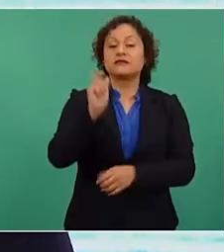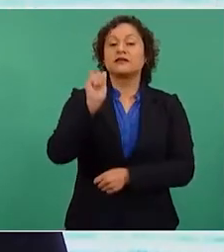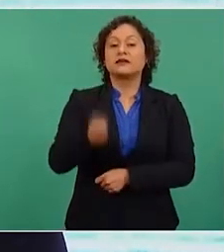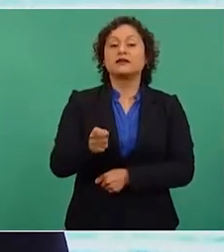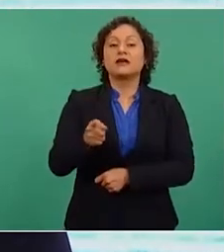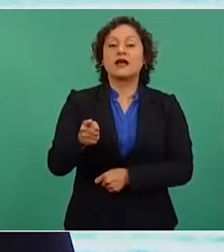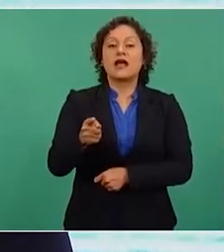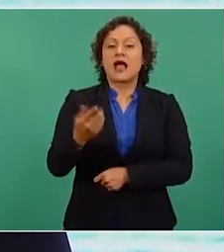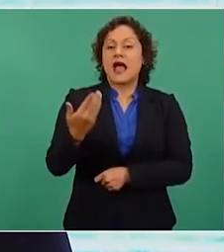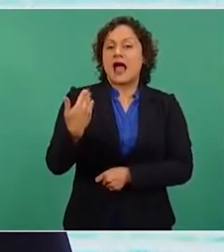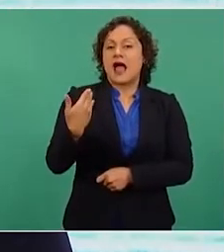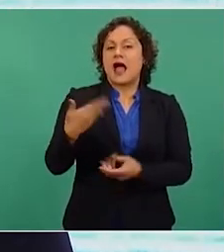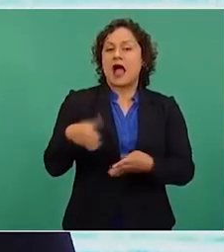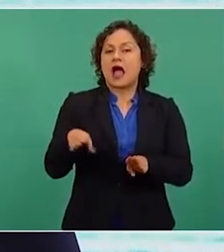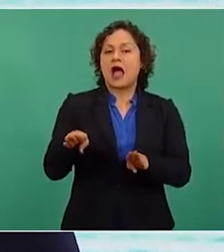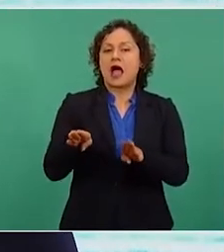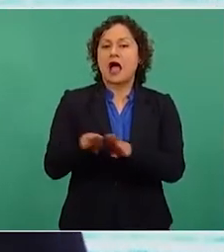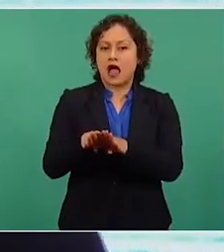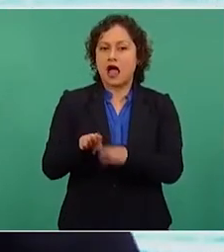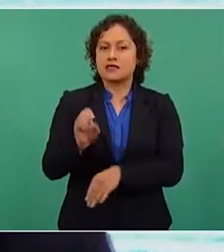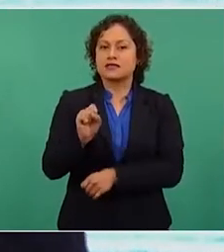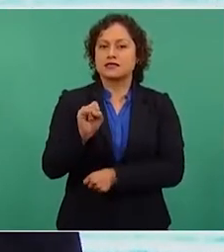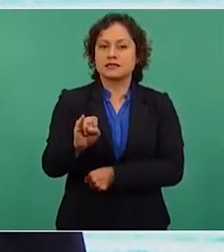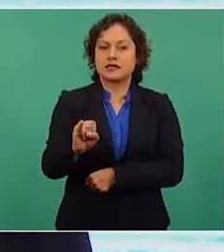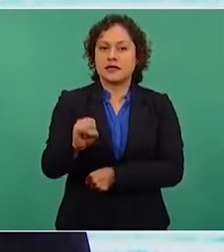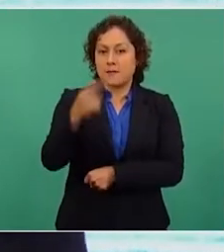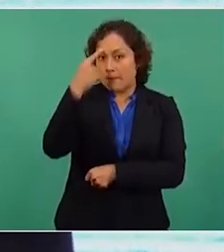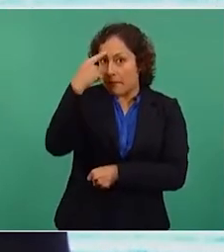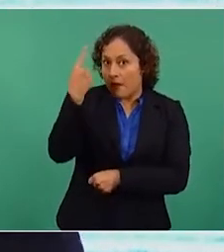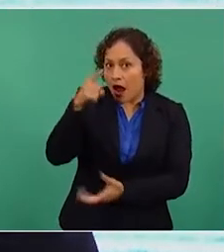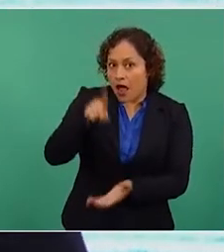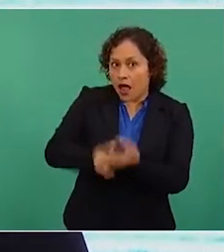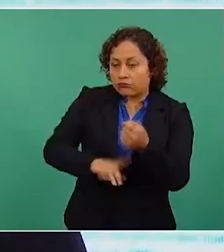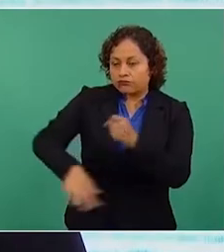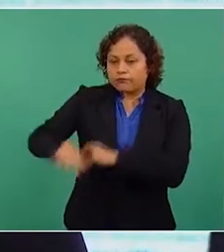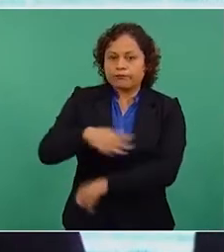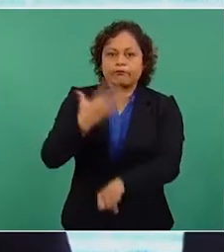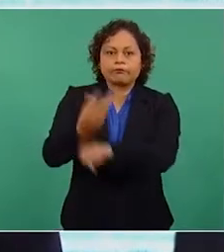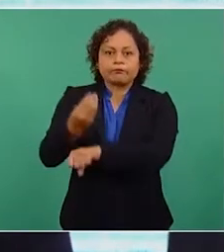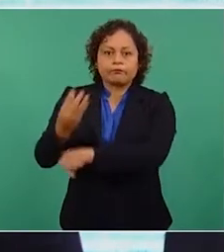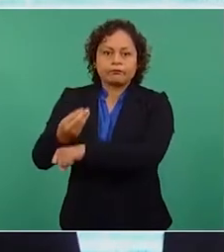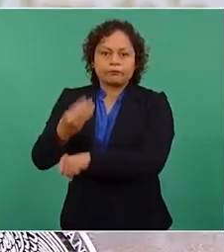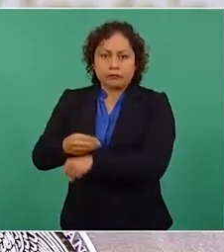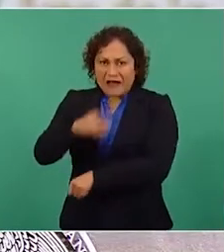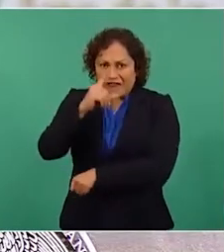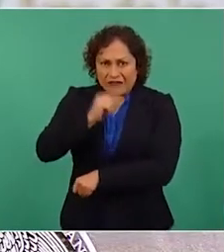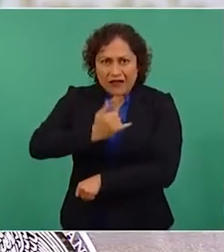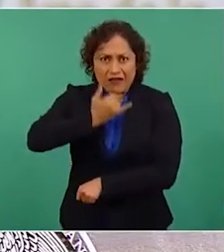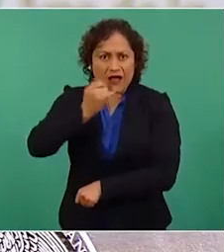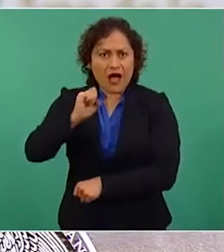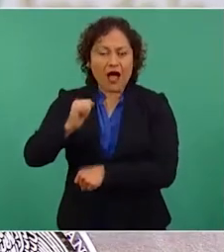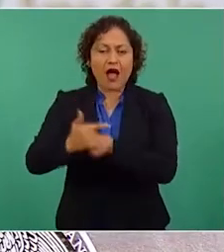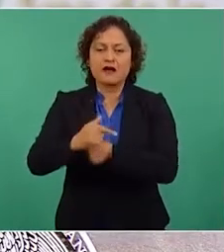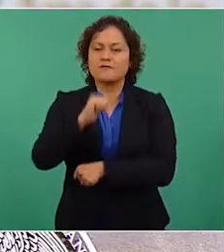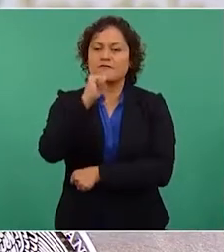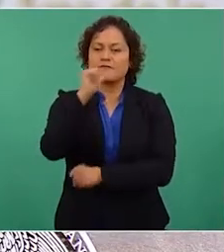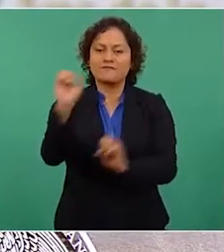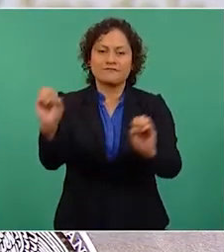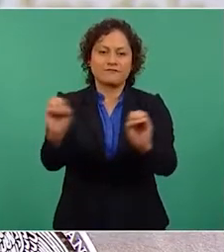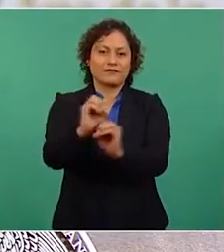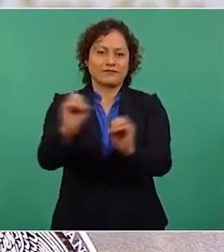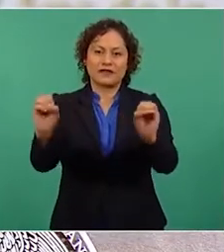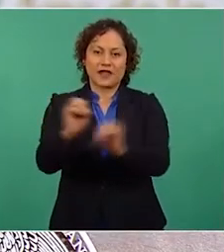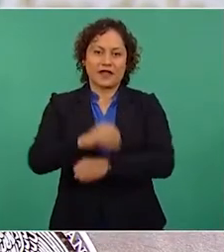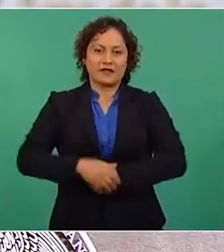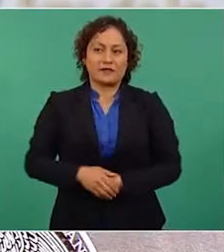días para recibir mantenimiento y que no tiene ninguna falla. Es mentira también que no se esté suministrando